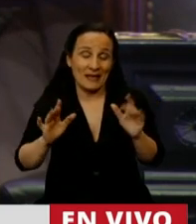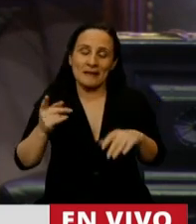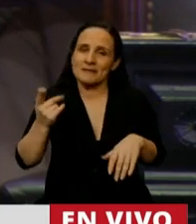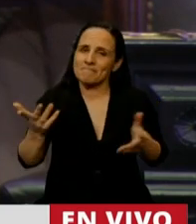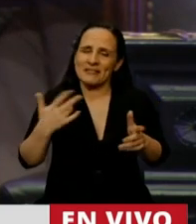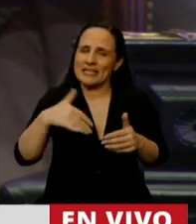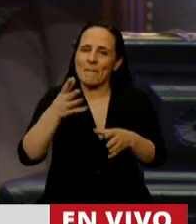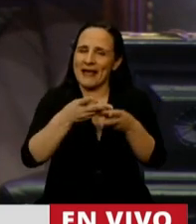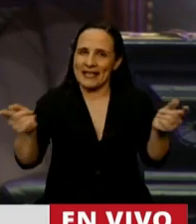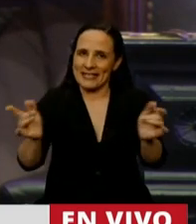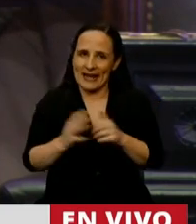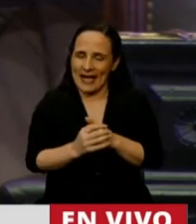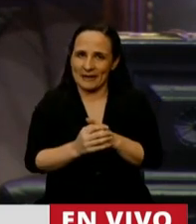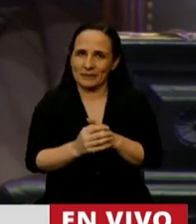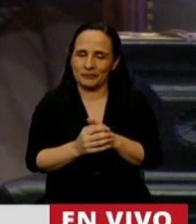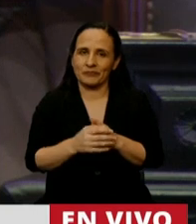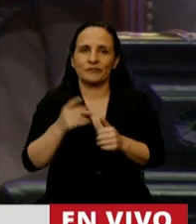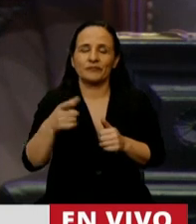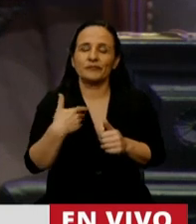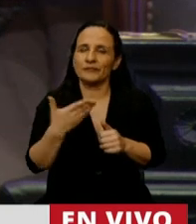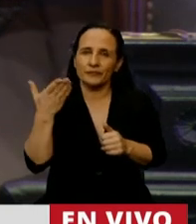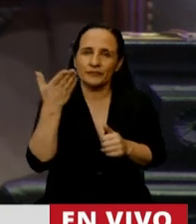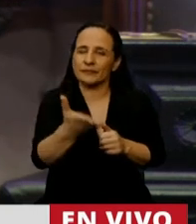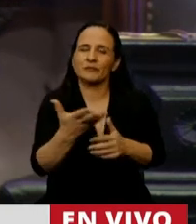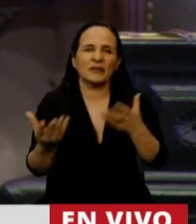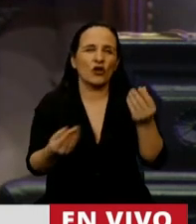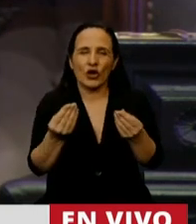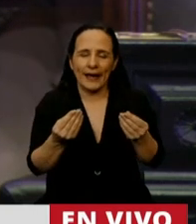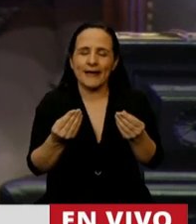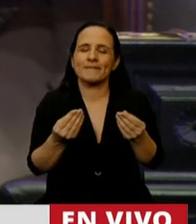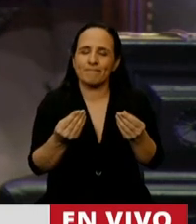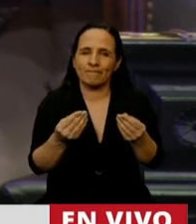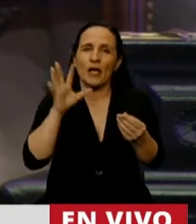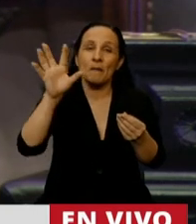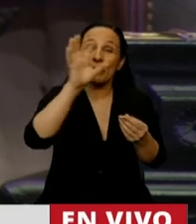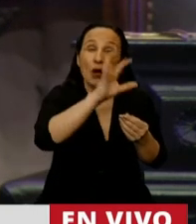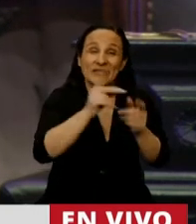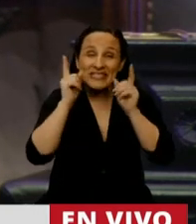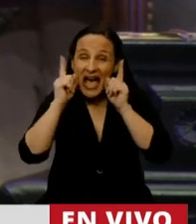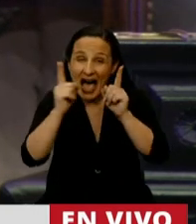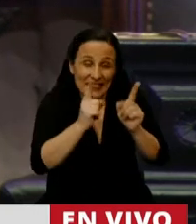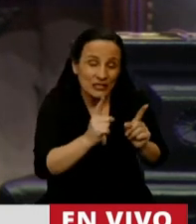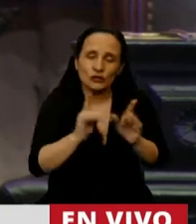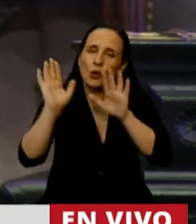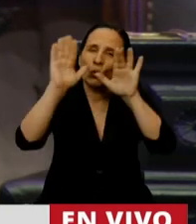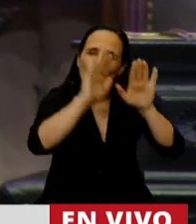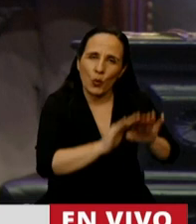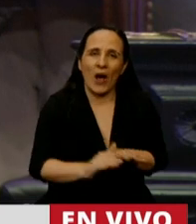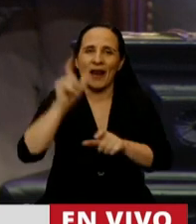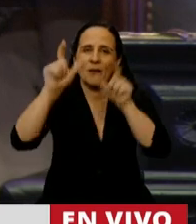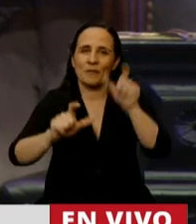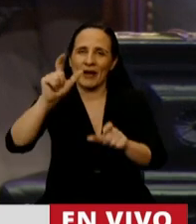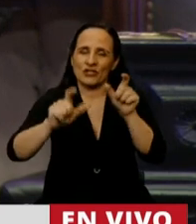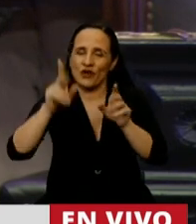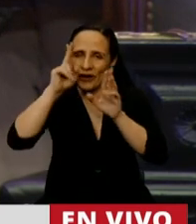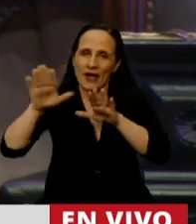Presidente, y para cerrar, lo que reclamo es que atiendan a todas las provincias por igual, a todas las personas por igual,